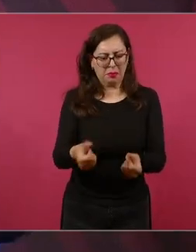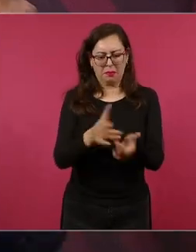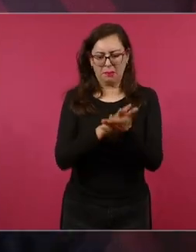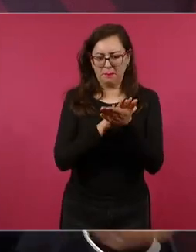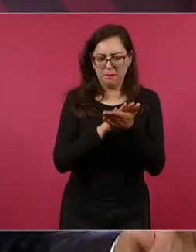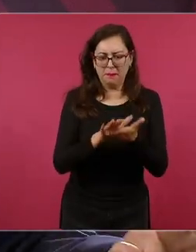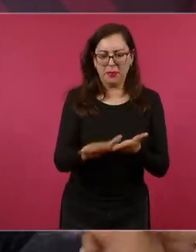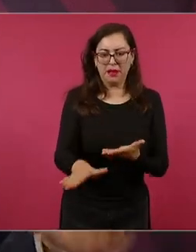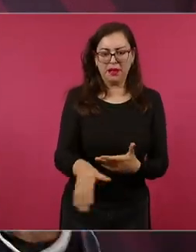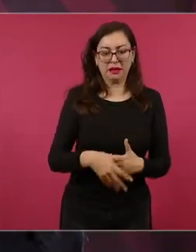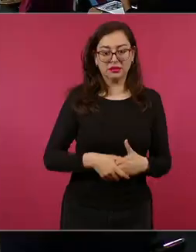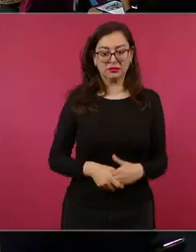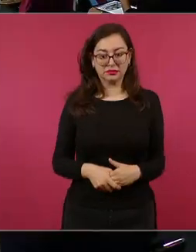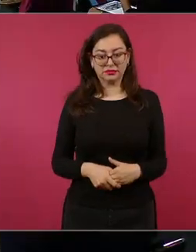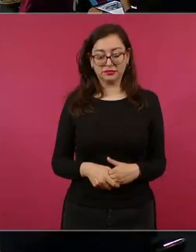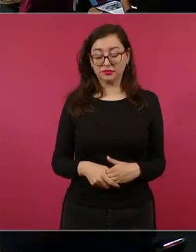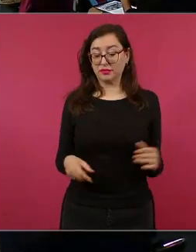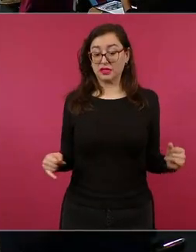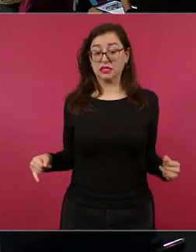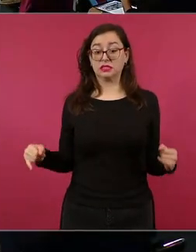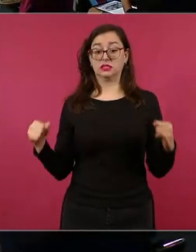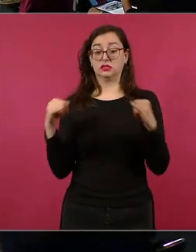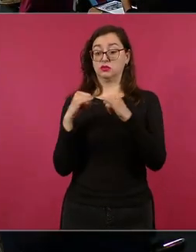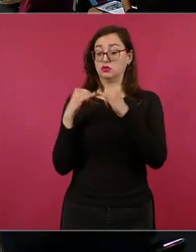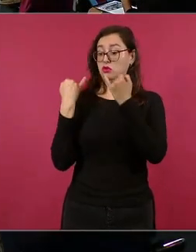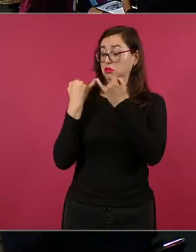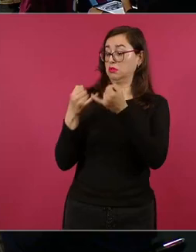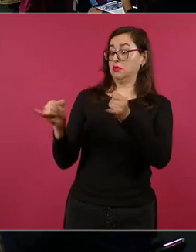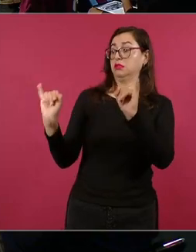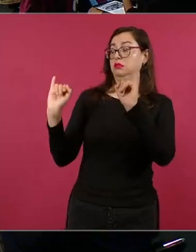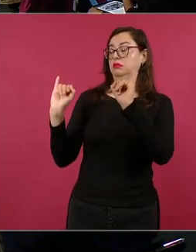son intocables